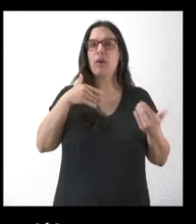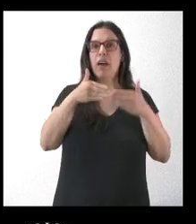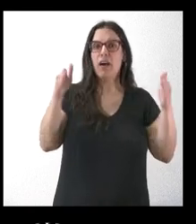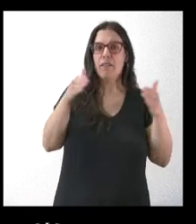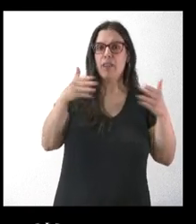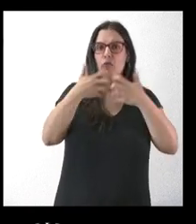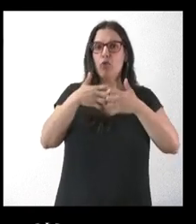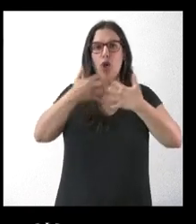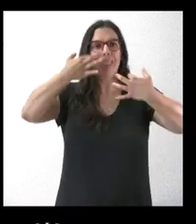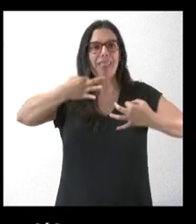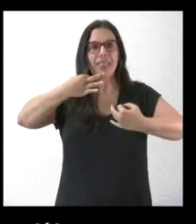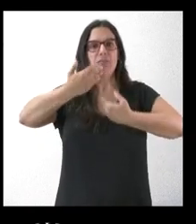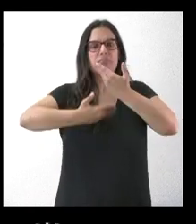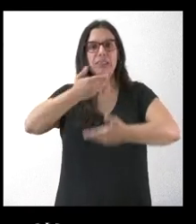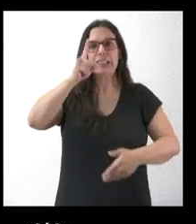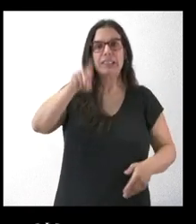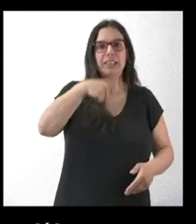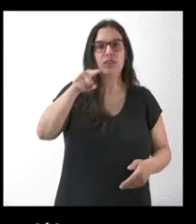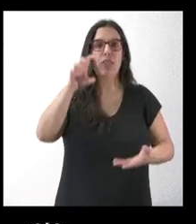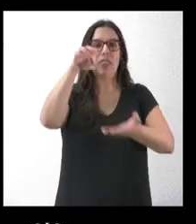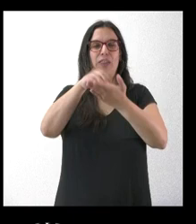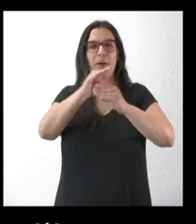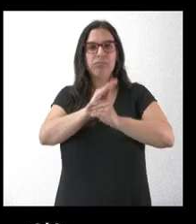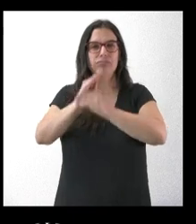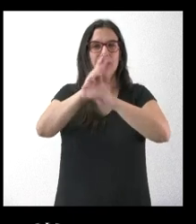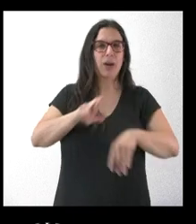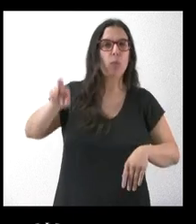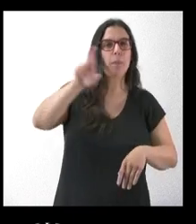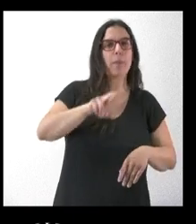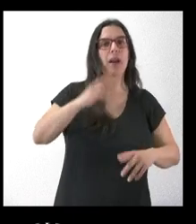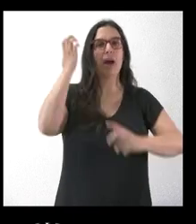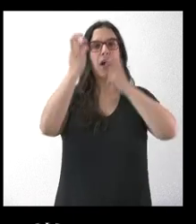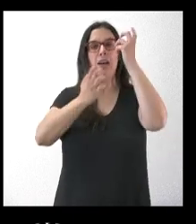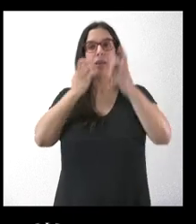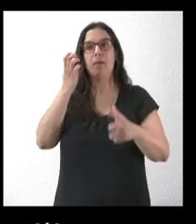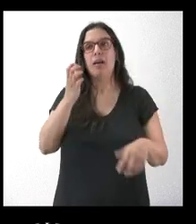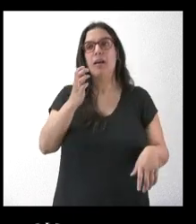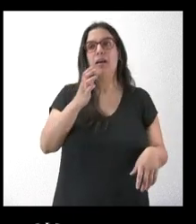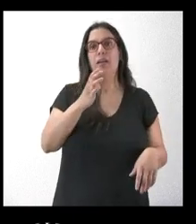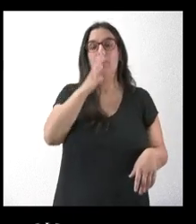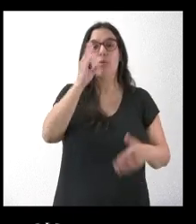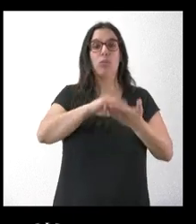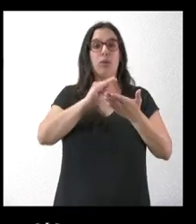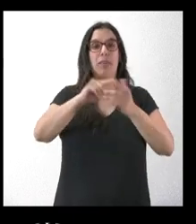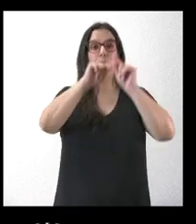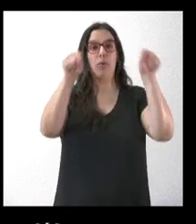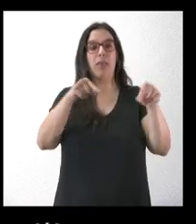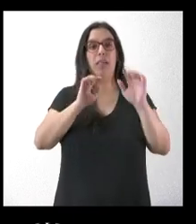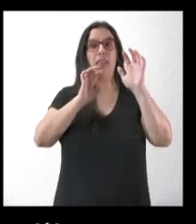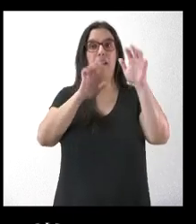funcionamiento real de ese Centro de Recuperación de Animales que haga que los muchos que aparecen anualmente en la provincia de León sean